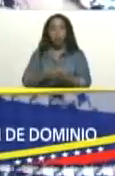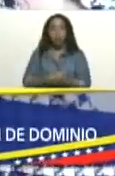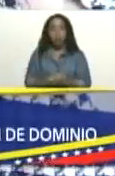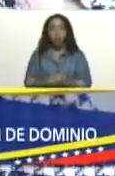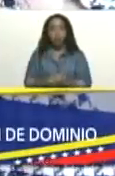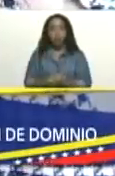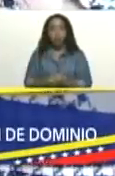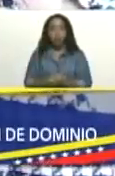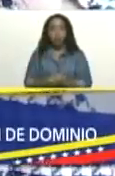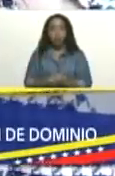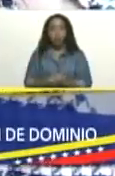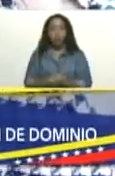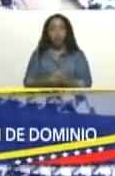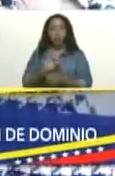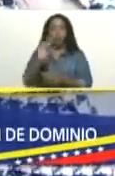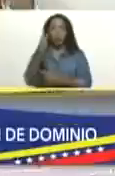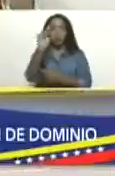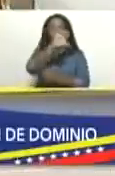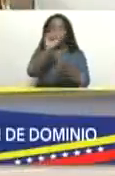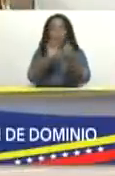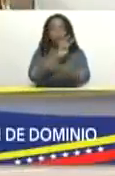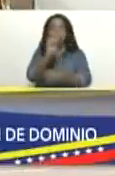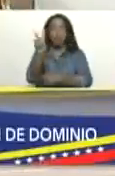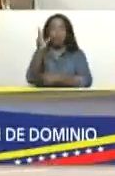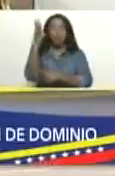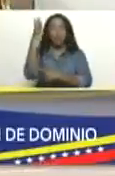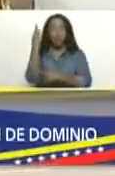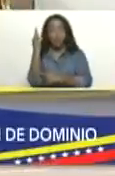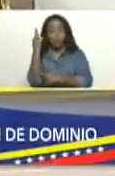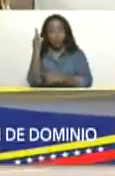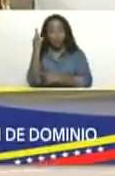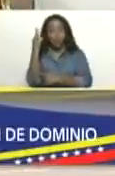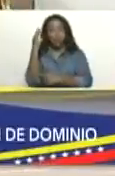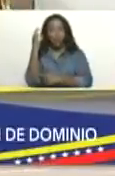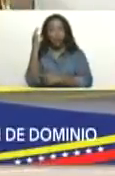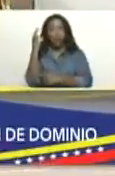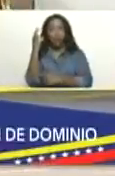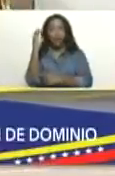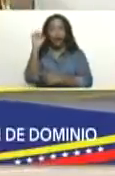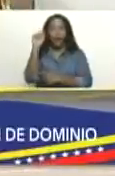Ciudadana América Pérez, segunda vicepresidenta de la Asamblea Nacional.